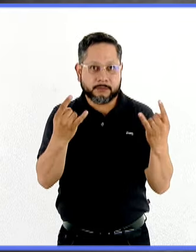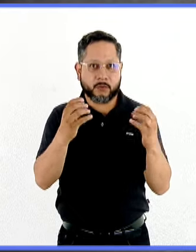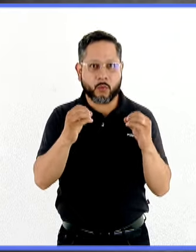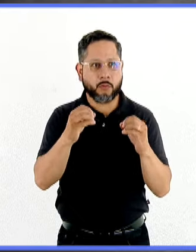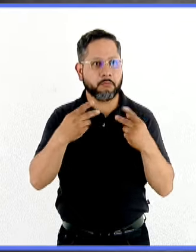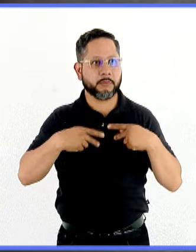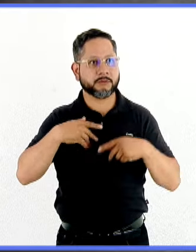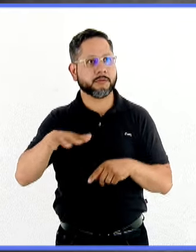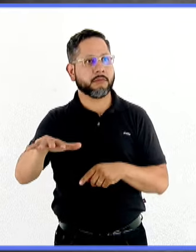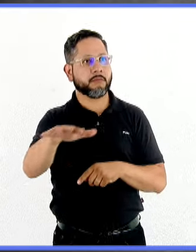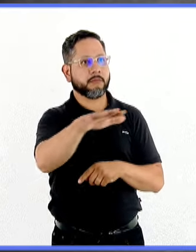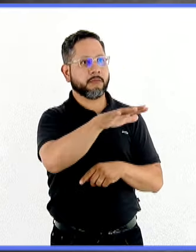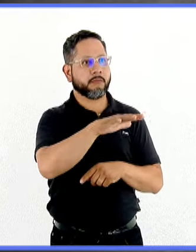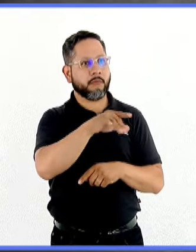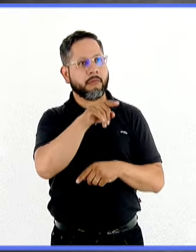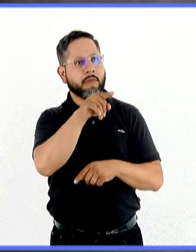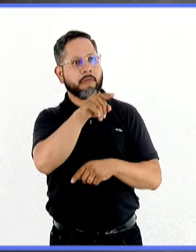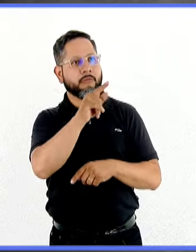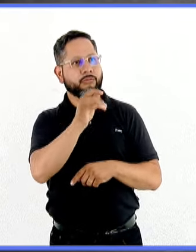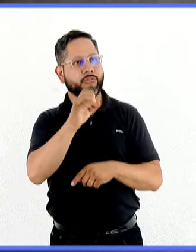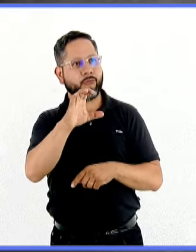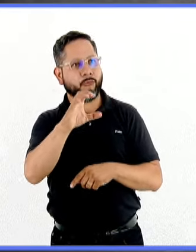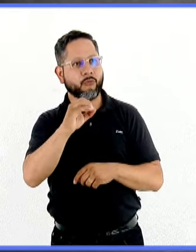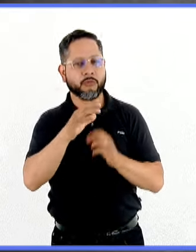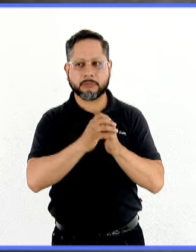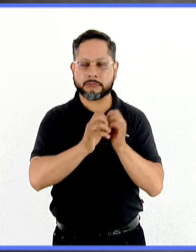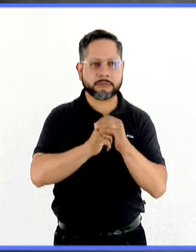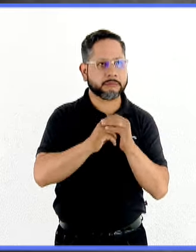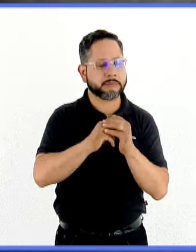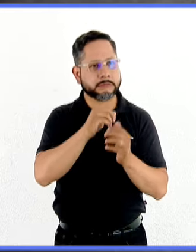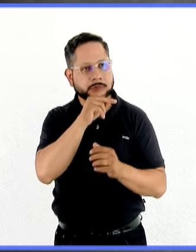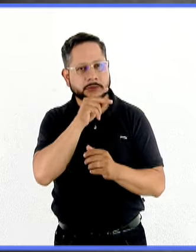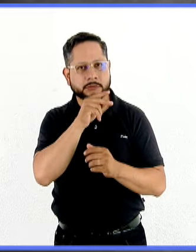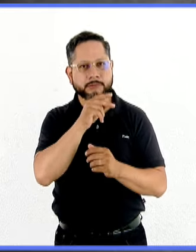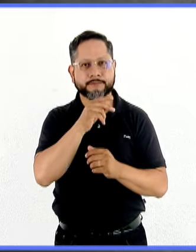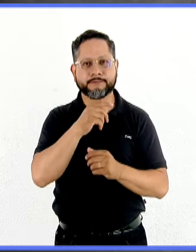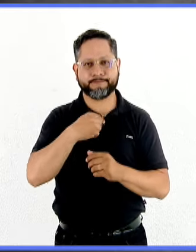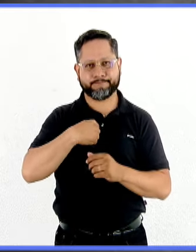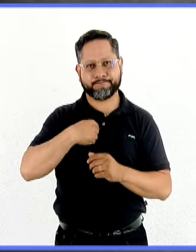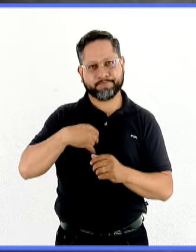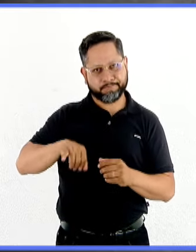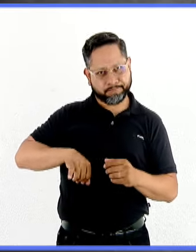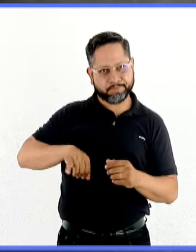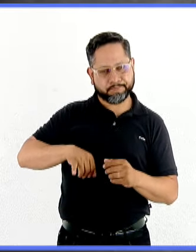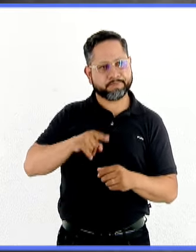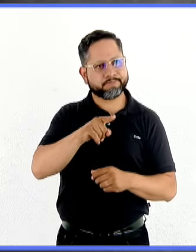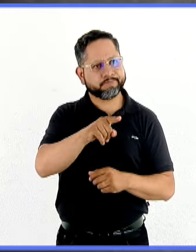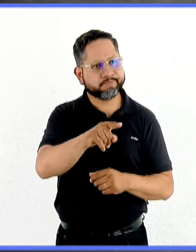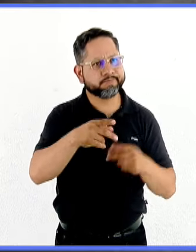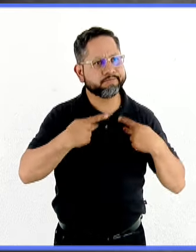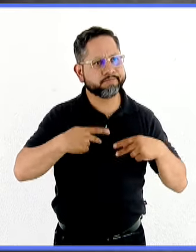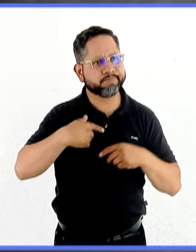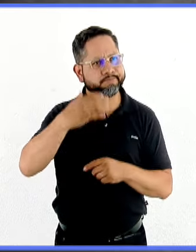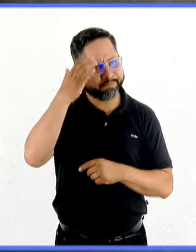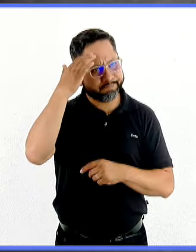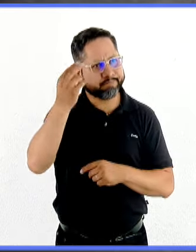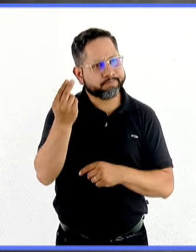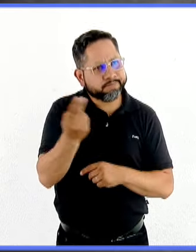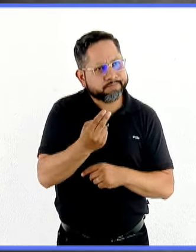Y yo creo que por eso es tan importante que, bueno, hiciste este interés de decir, oye, es que es necesario que la gente lo conozca y por lo tanto,